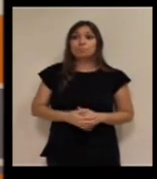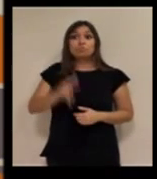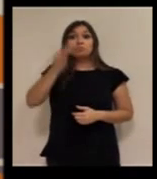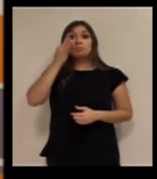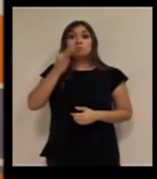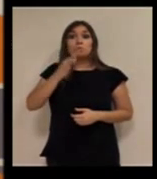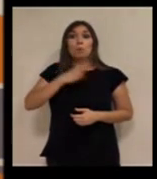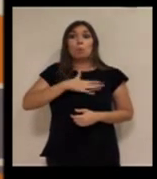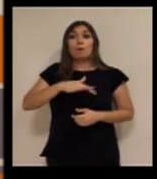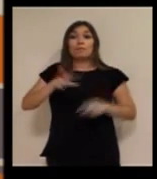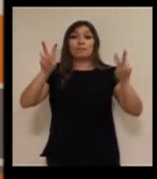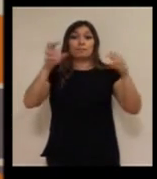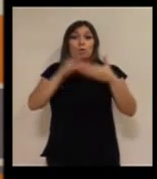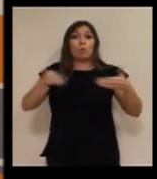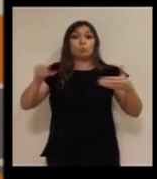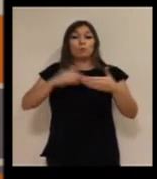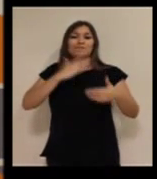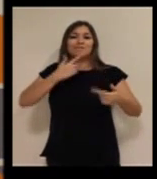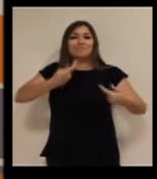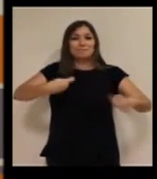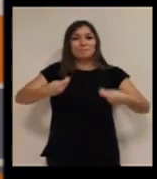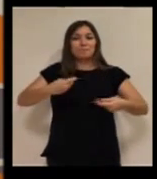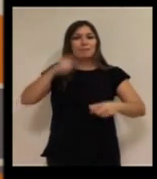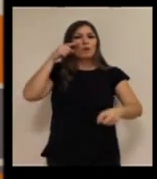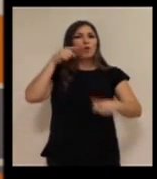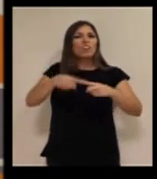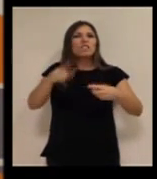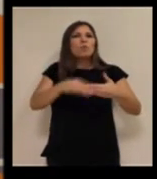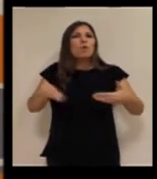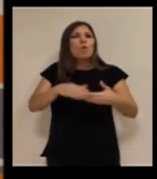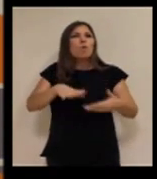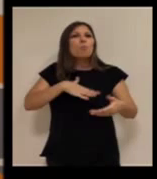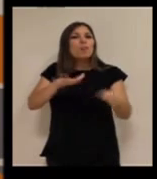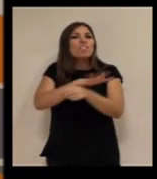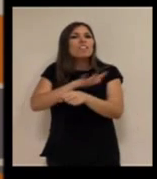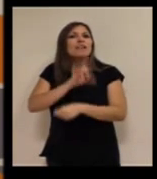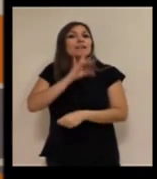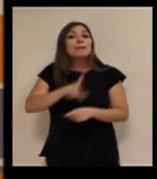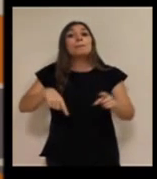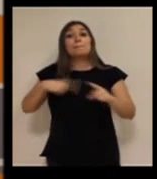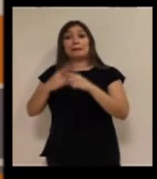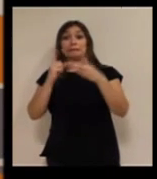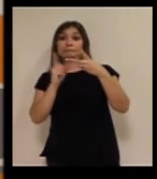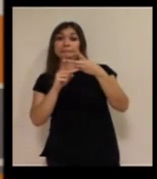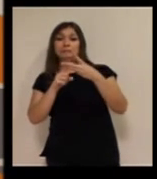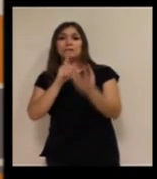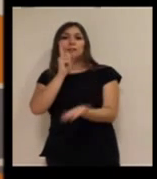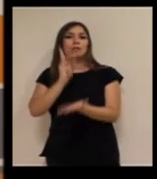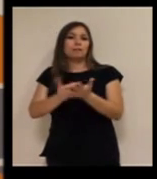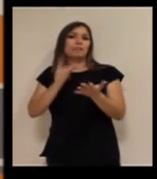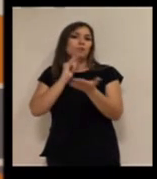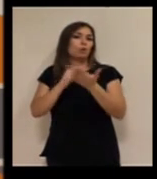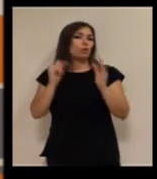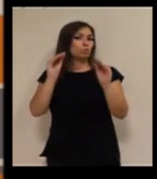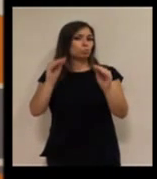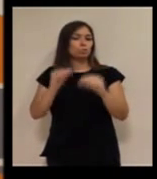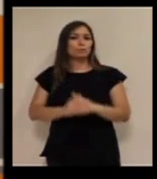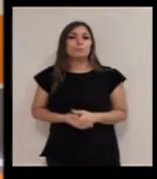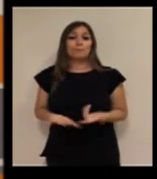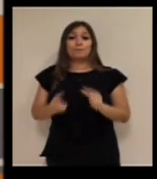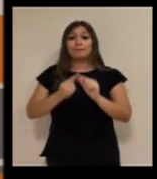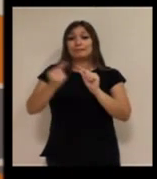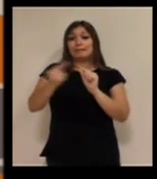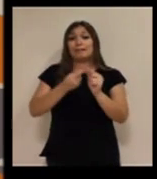objetivo, por decirlo en términos de mercado, al que va dirigido, como por el reto que representan las tecnologías. La